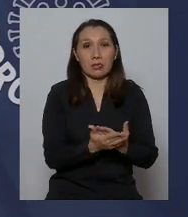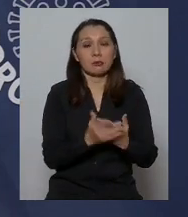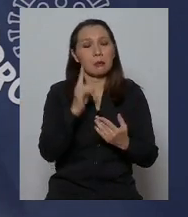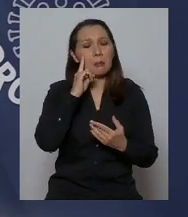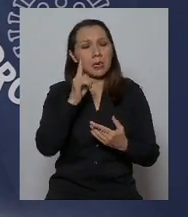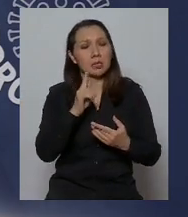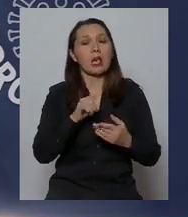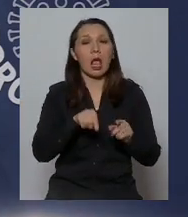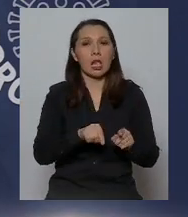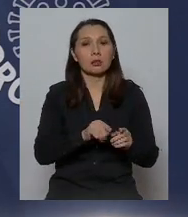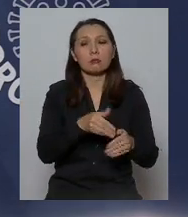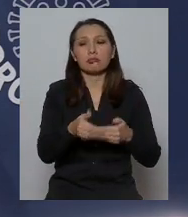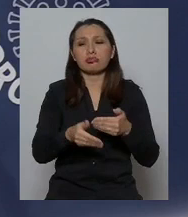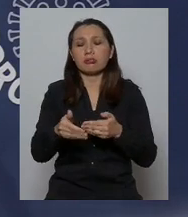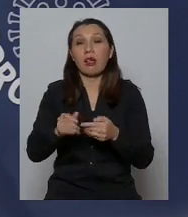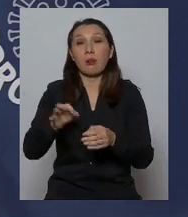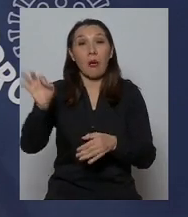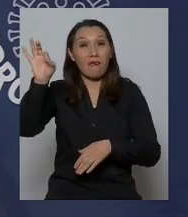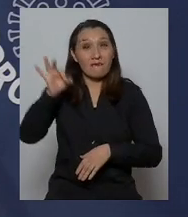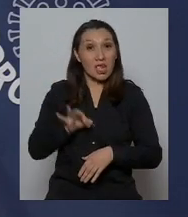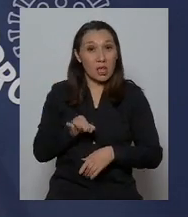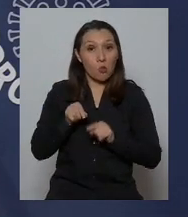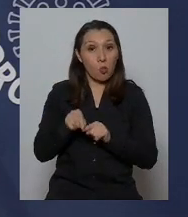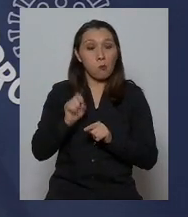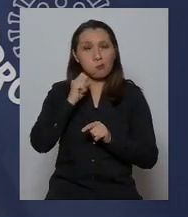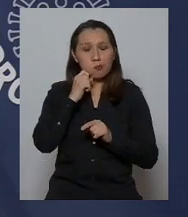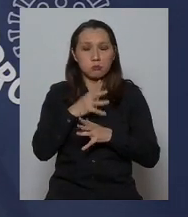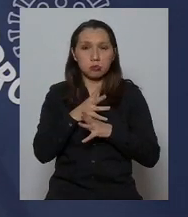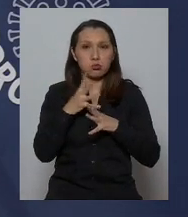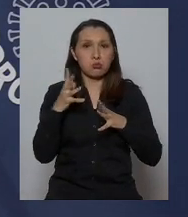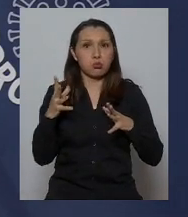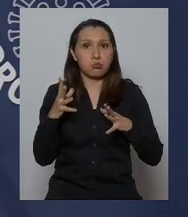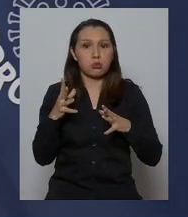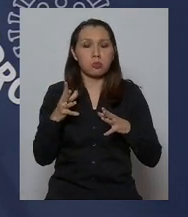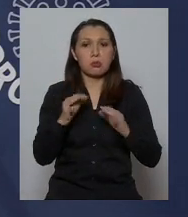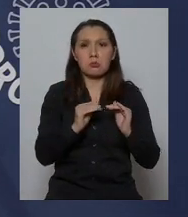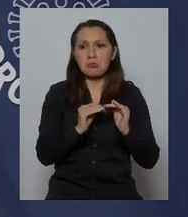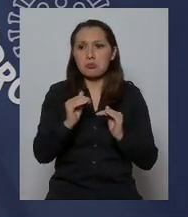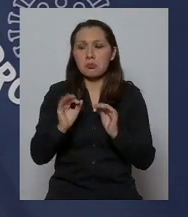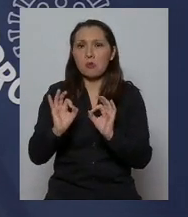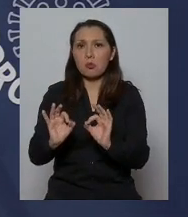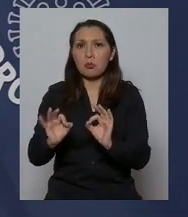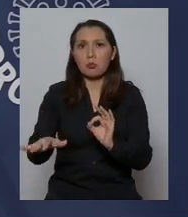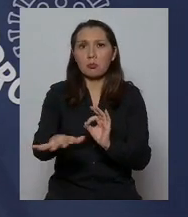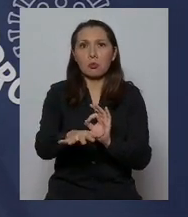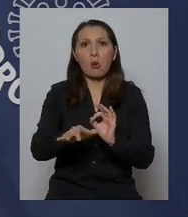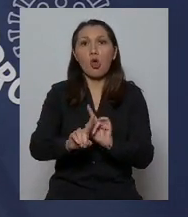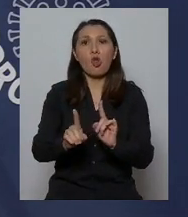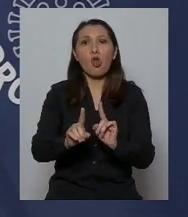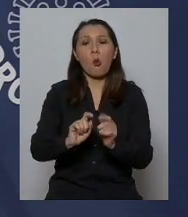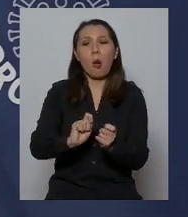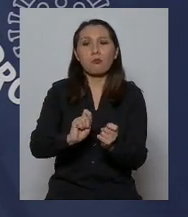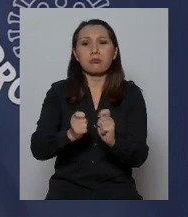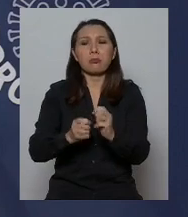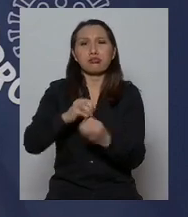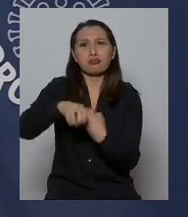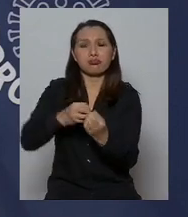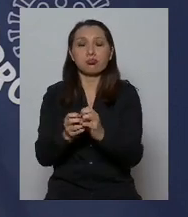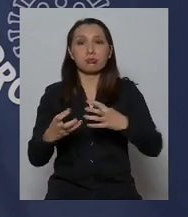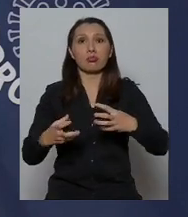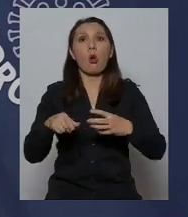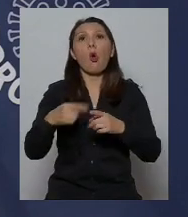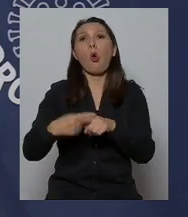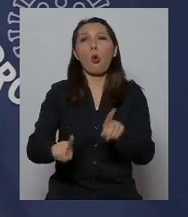considerando que estos virus son extraordinariamente estables y tienden a no mutar, como sí